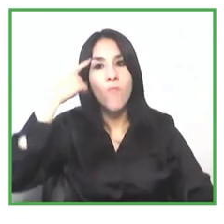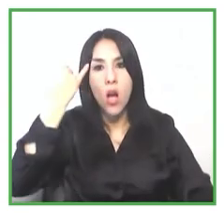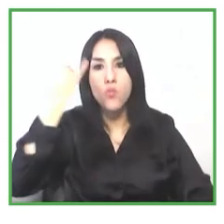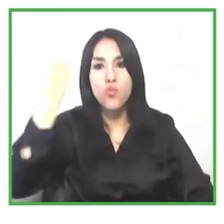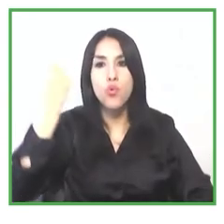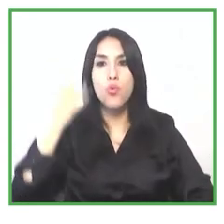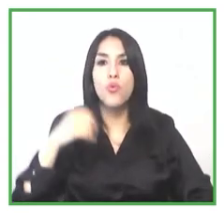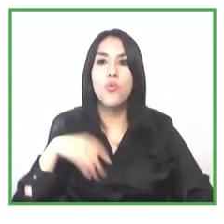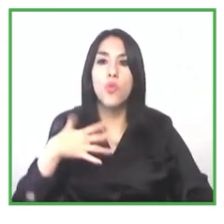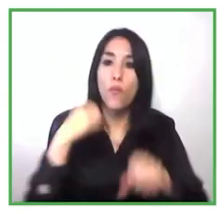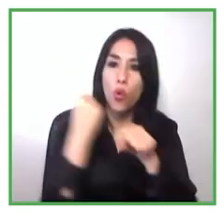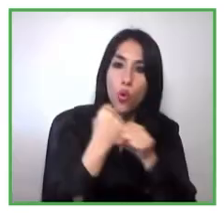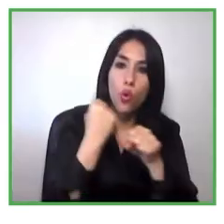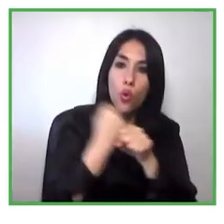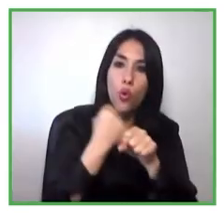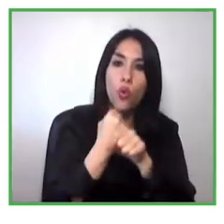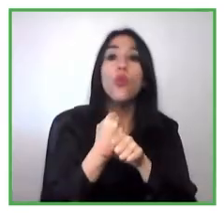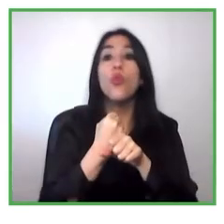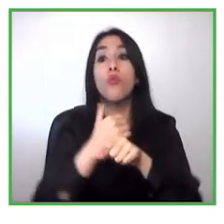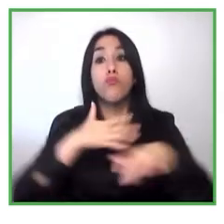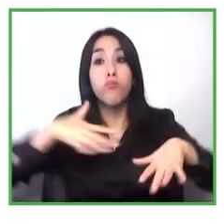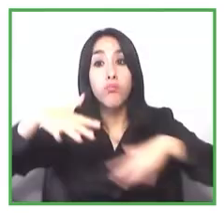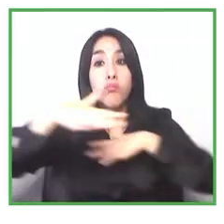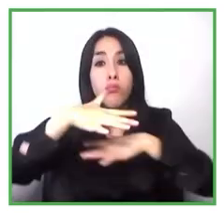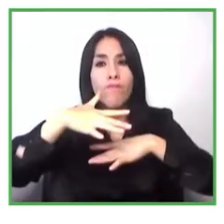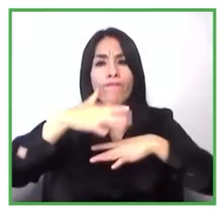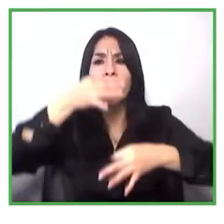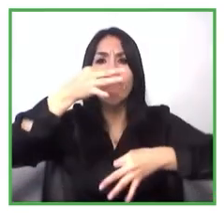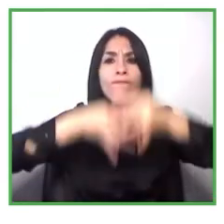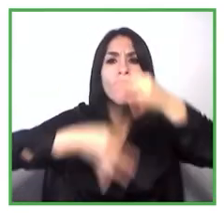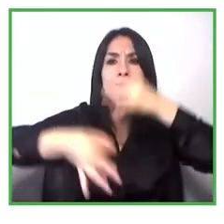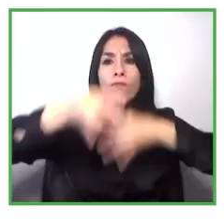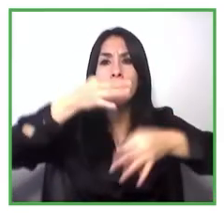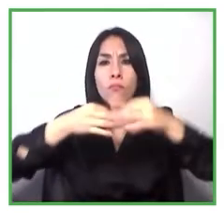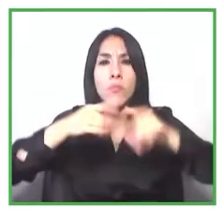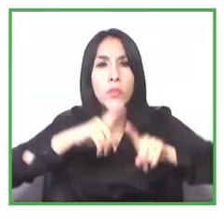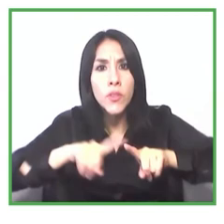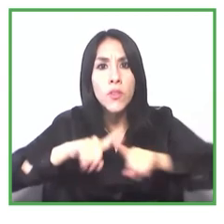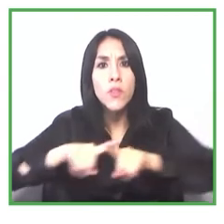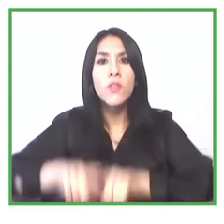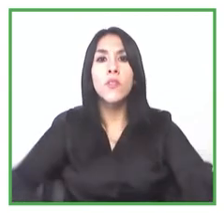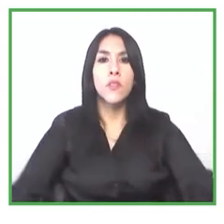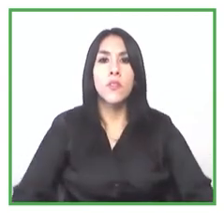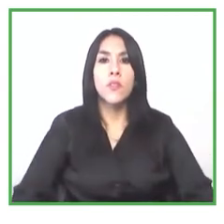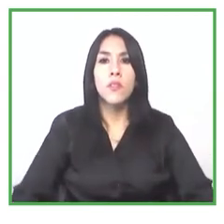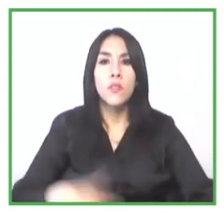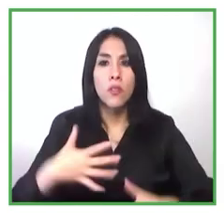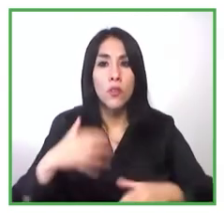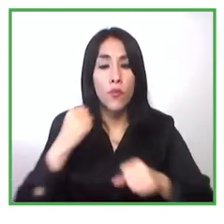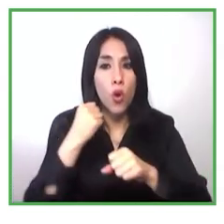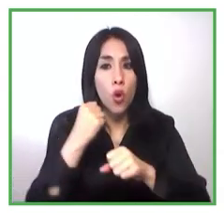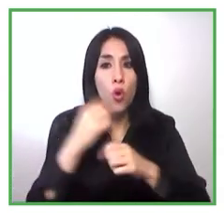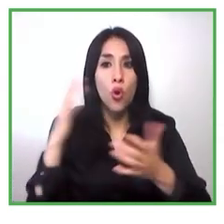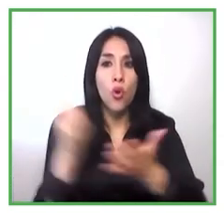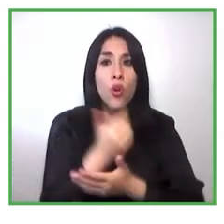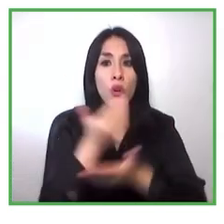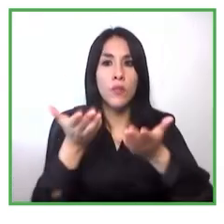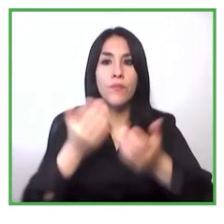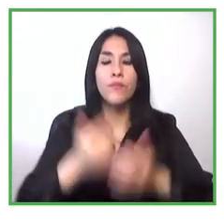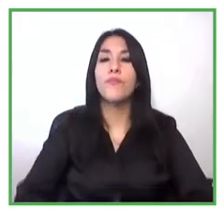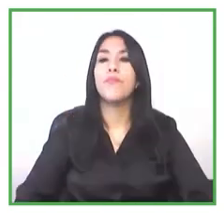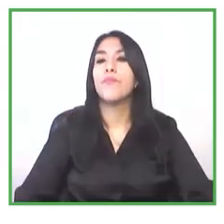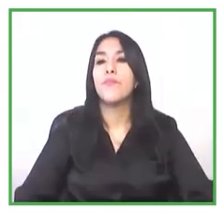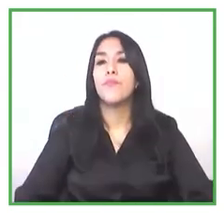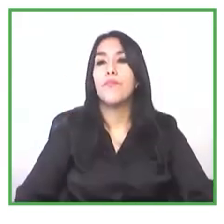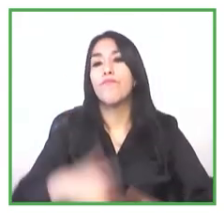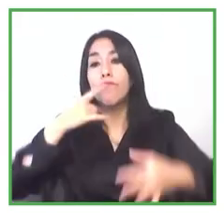canales para sacar emprendimientos adelante para la comercialización y eso último que nombrabas en términos de pues la banca ya se está